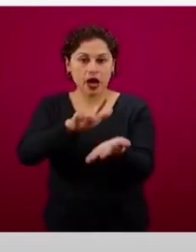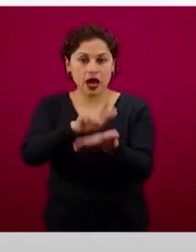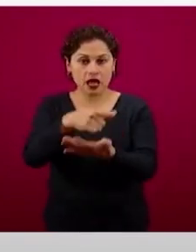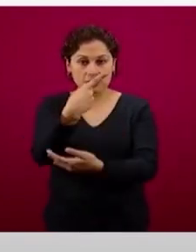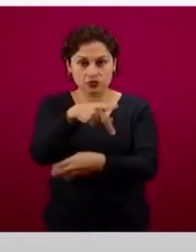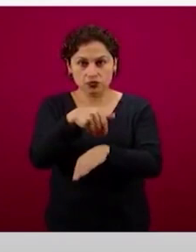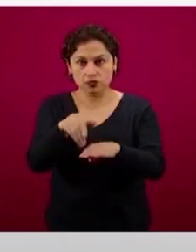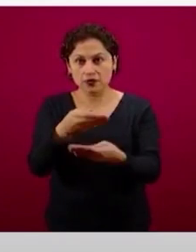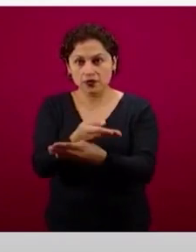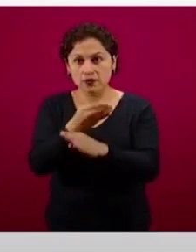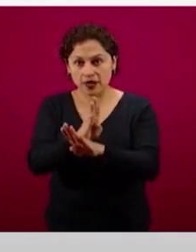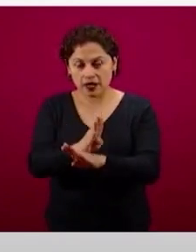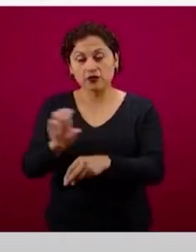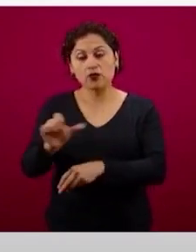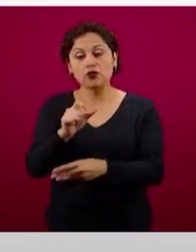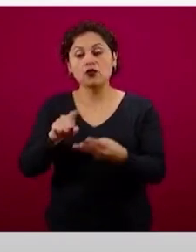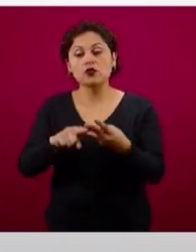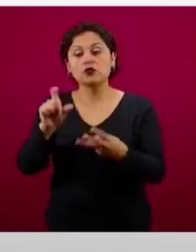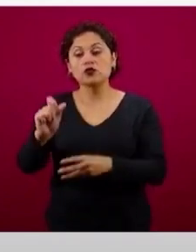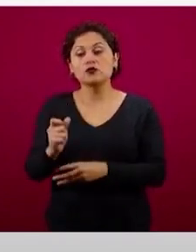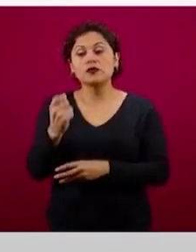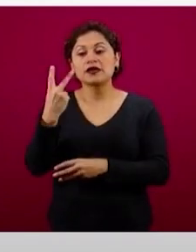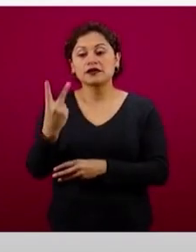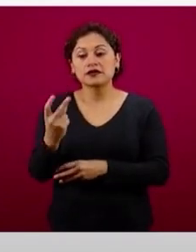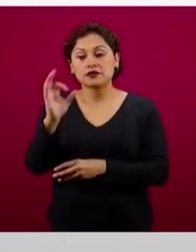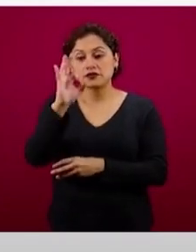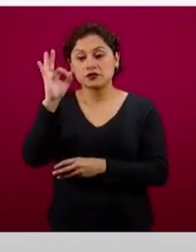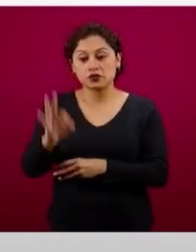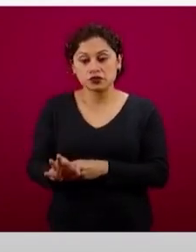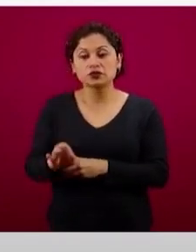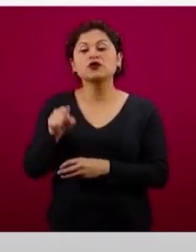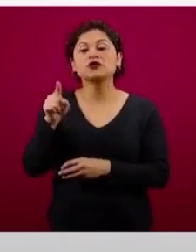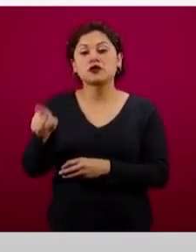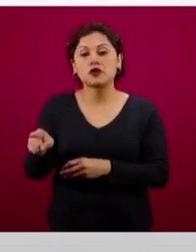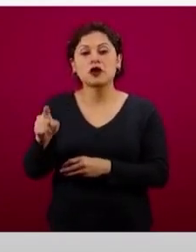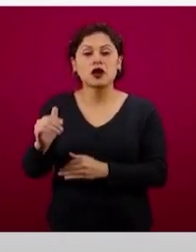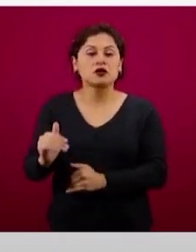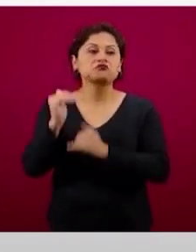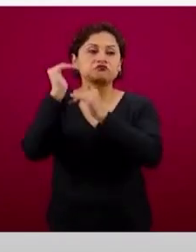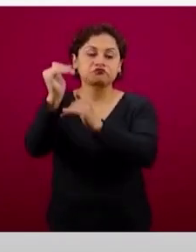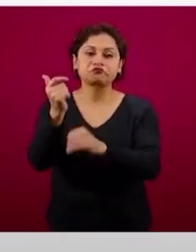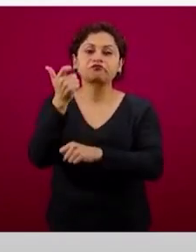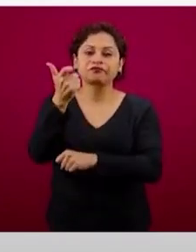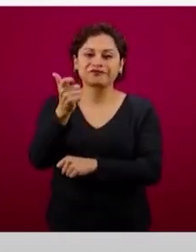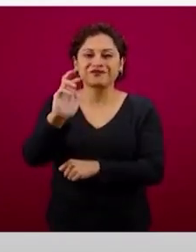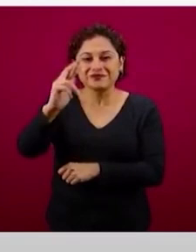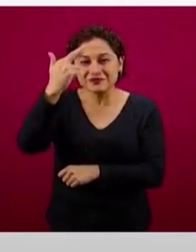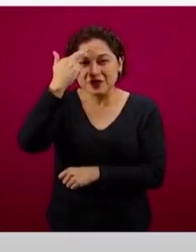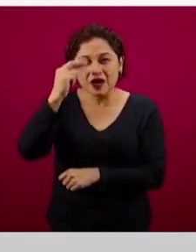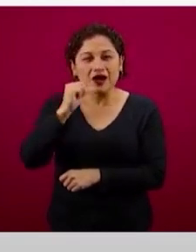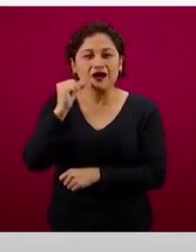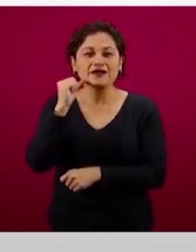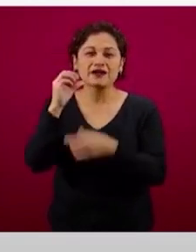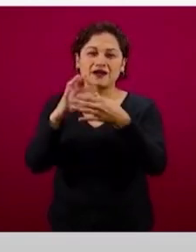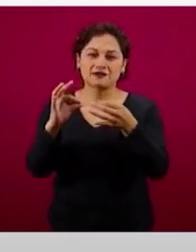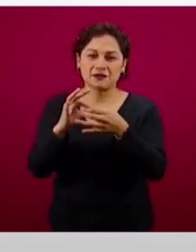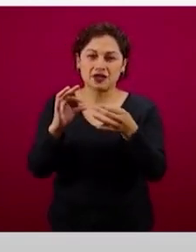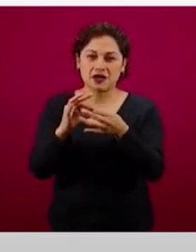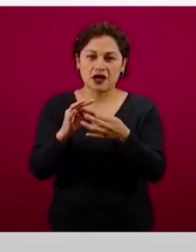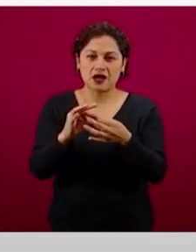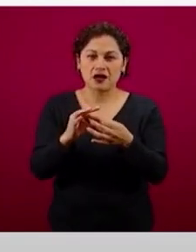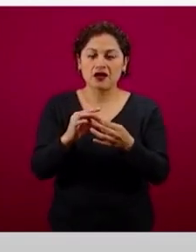22% que excedía el límite de saldo mensual permitido en la cuenta. Como comentábamos ayer, para estos dos casos